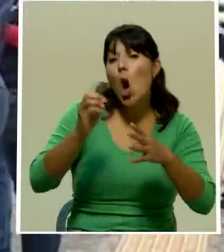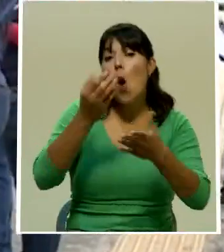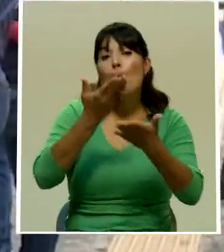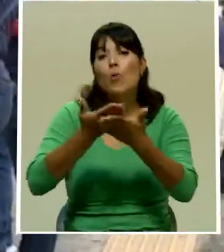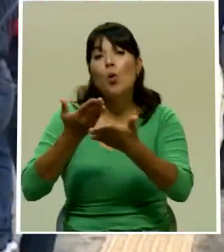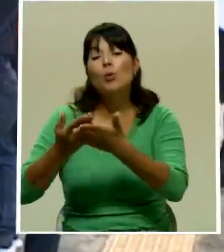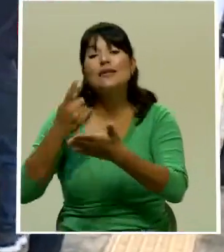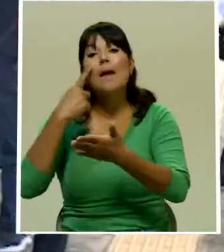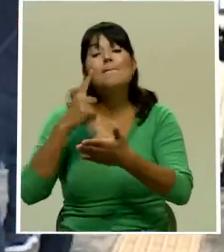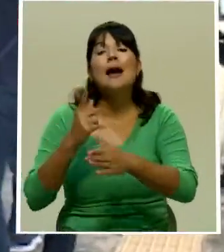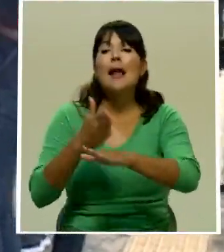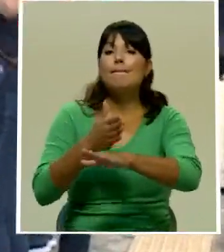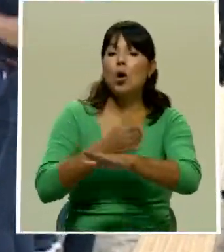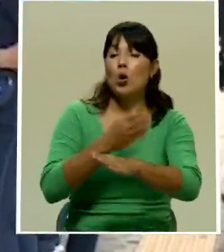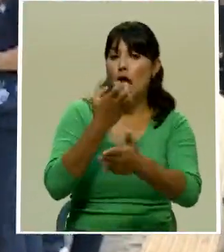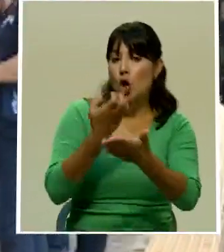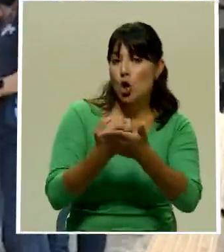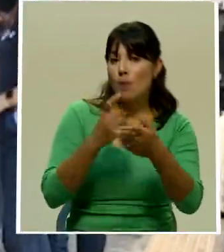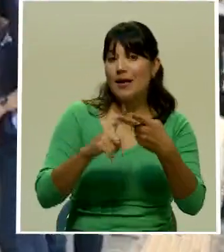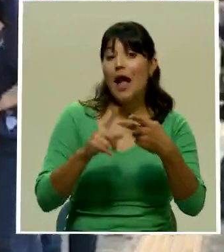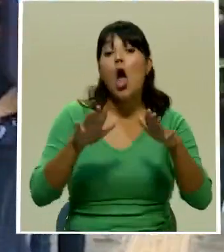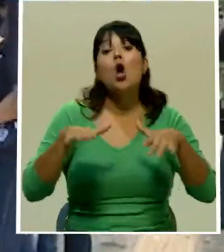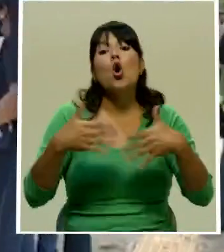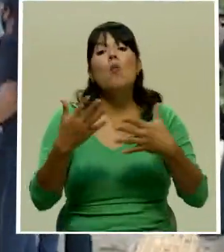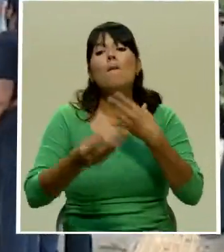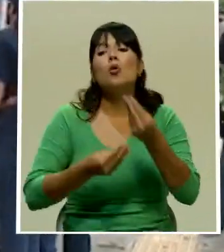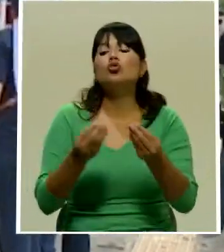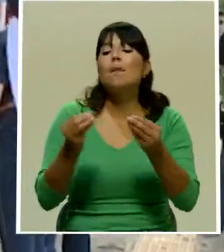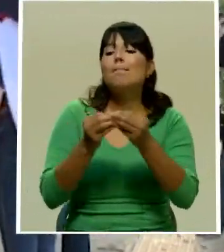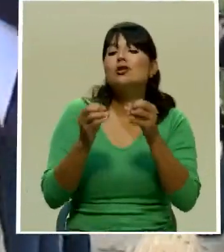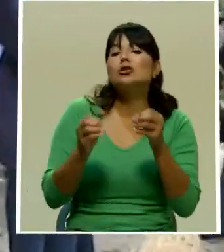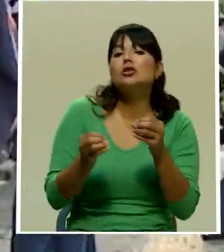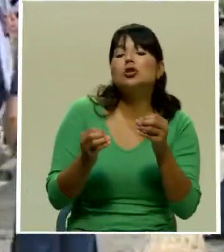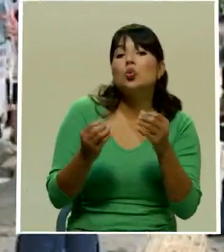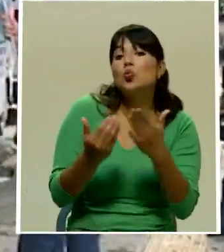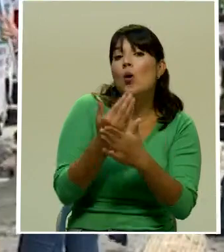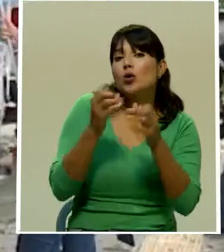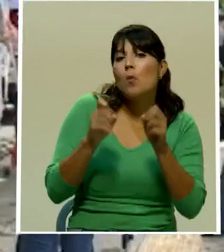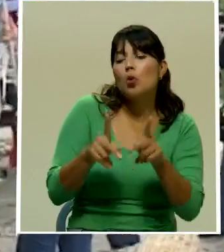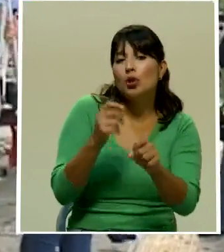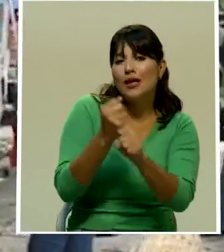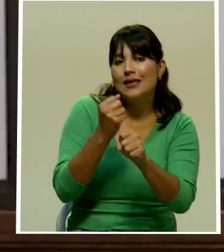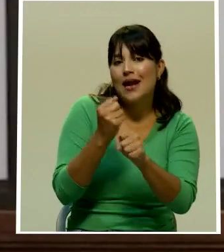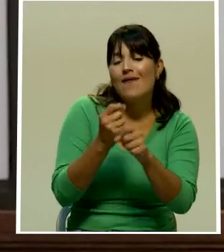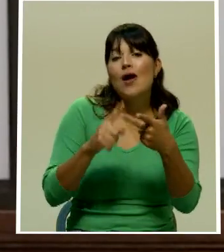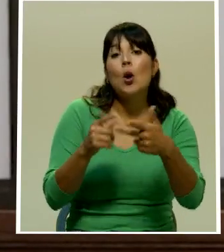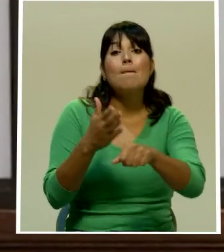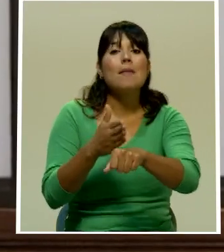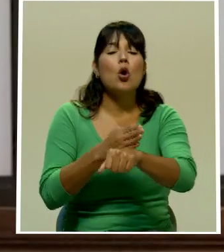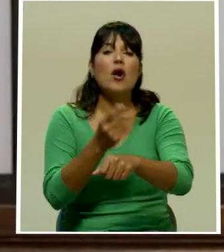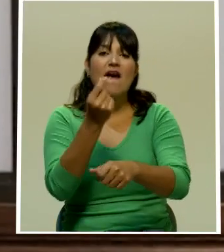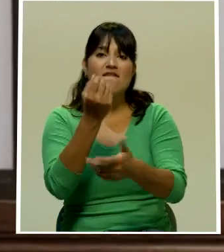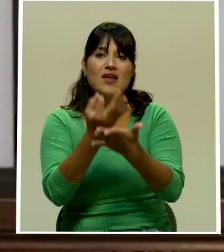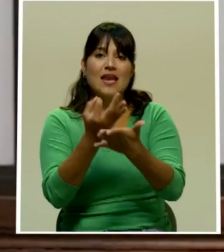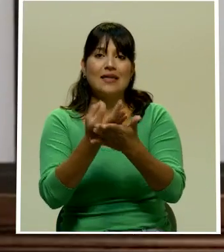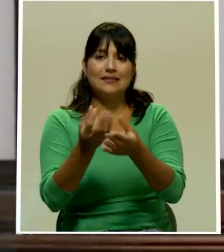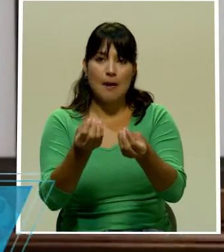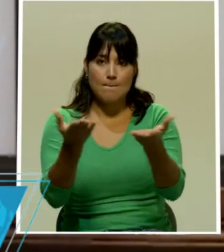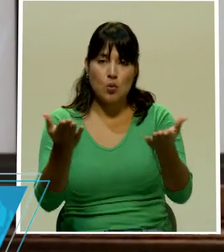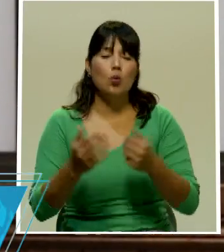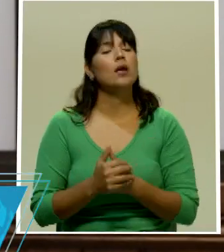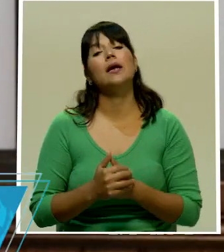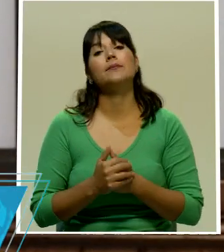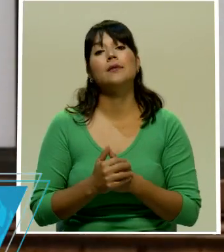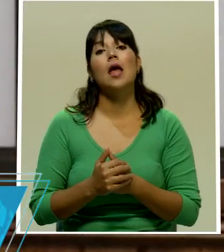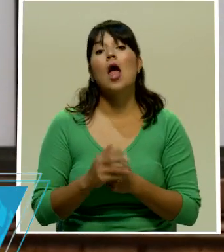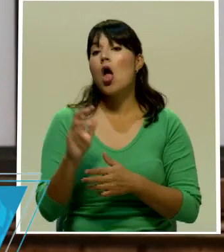crecimiento económico la generación de empleo y para la sostenibilidad de las finanzas públicas efectivamente en el marco de